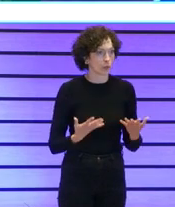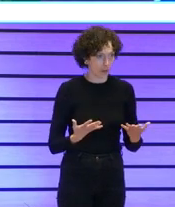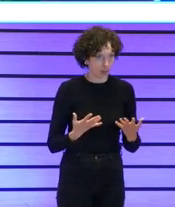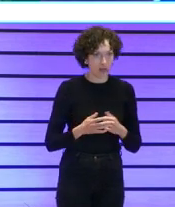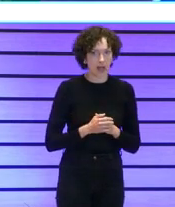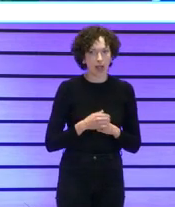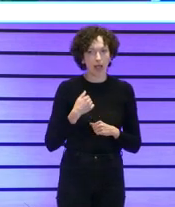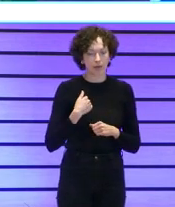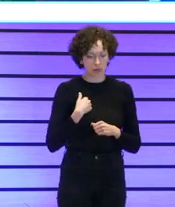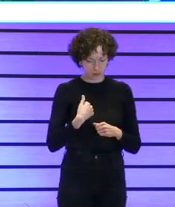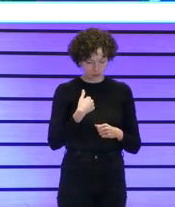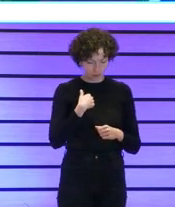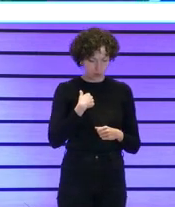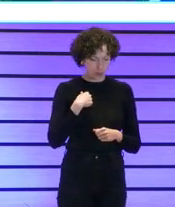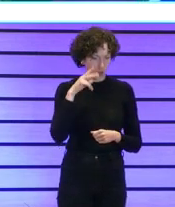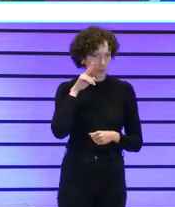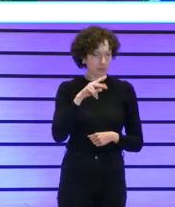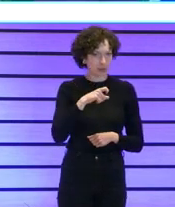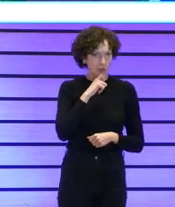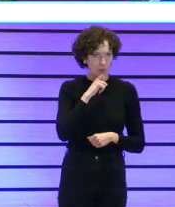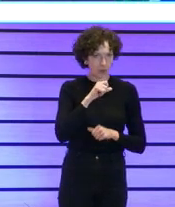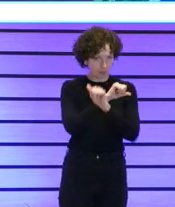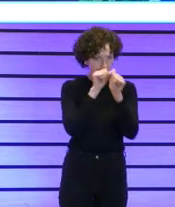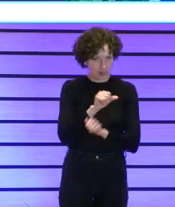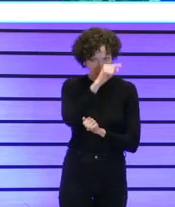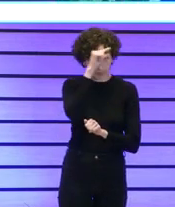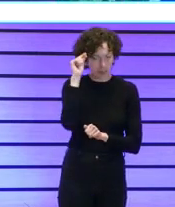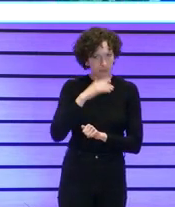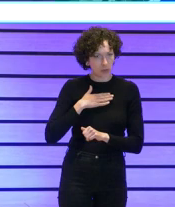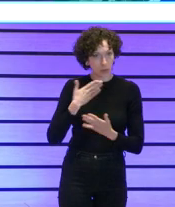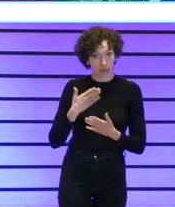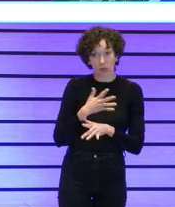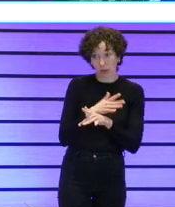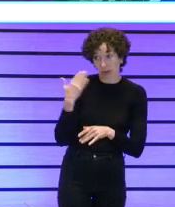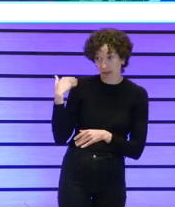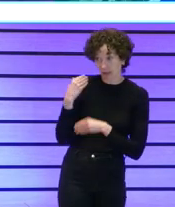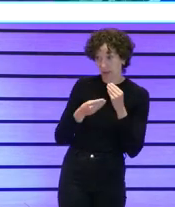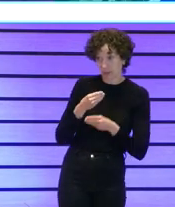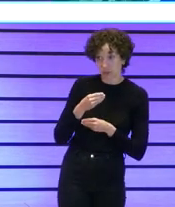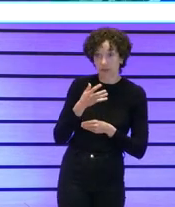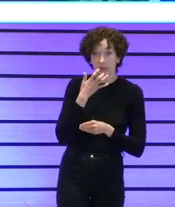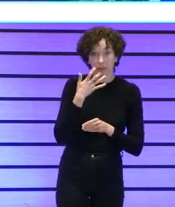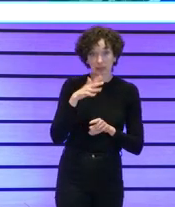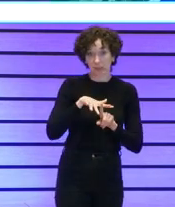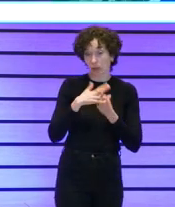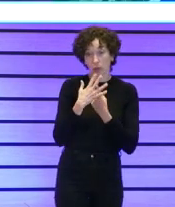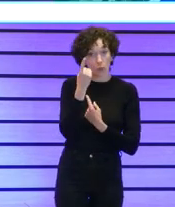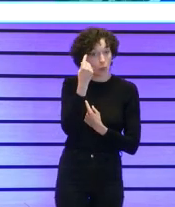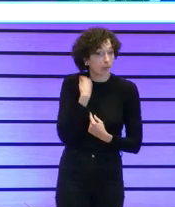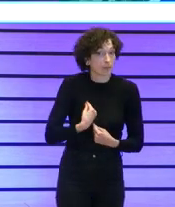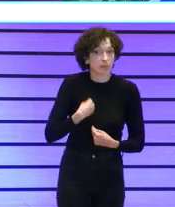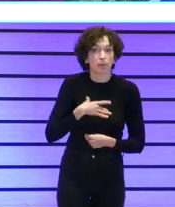que yo soy mi modelo mental en el juego que hacía antes Tomás ante una misma realidad puede haber